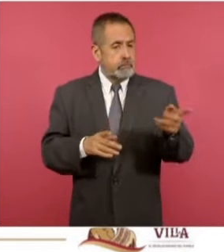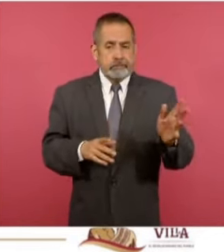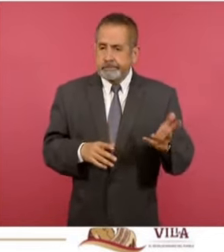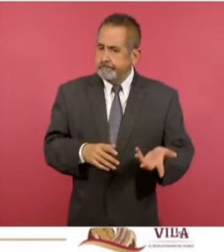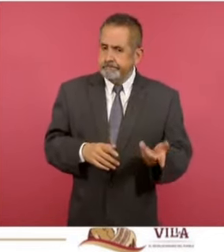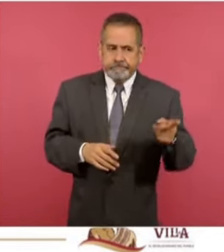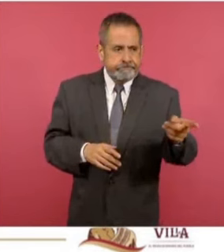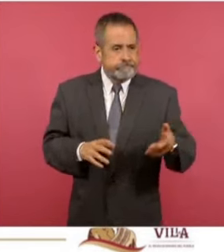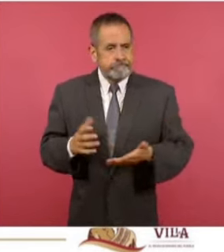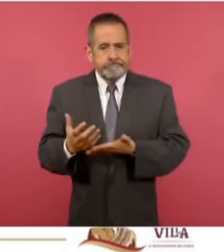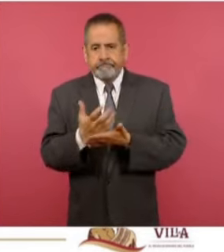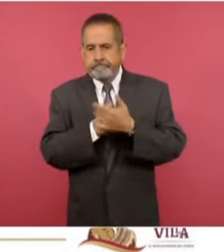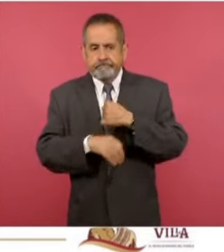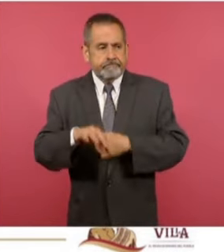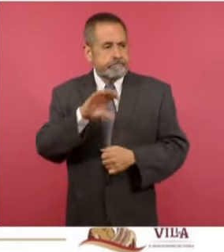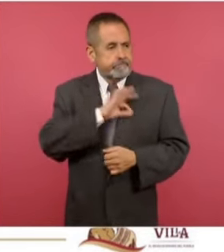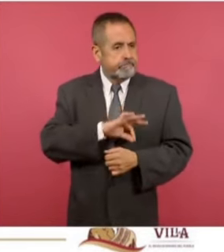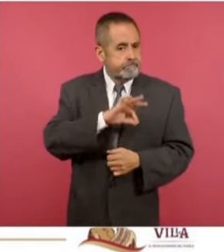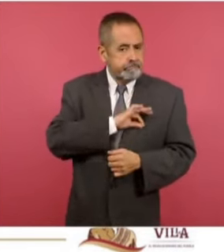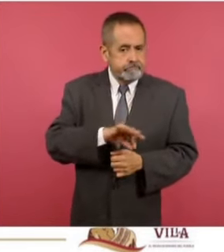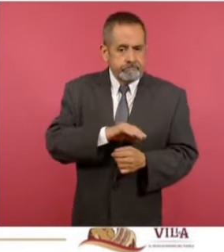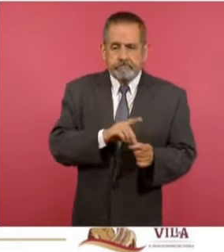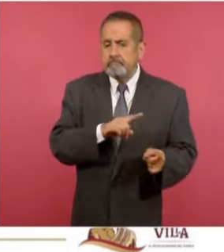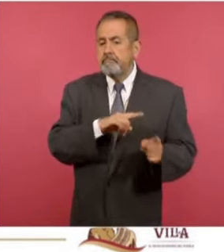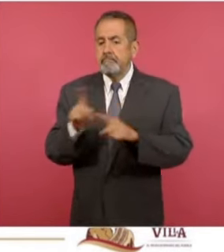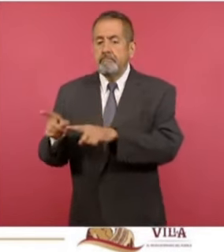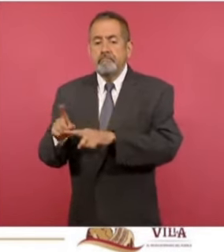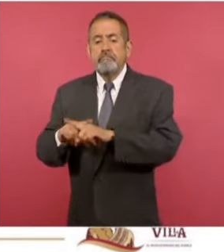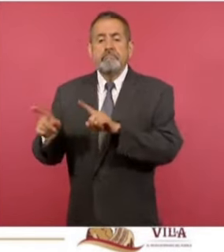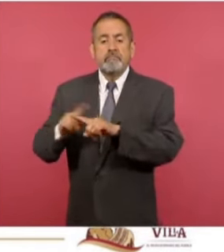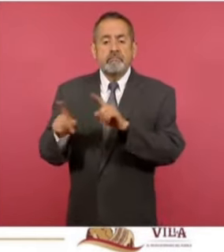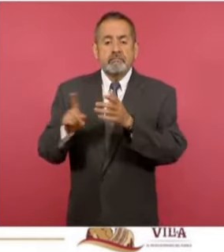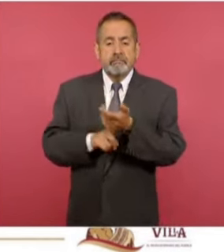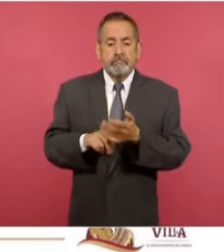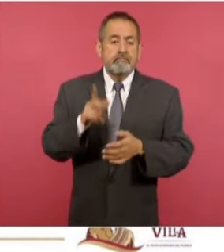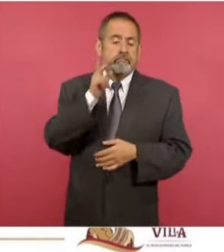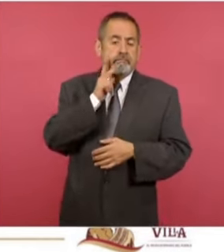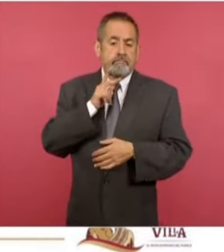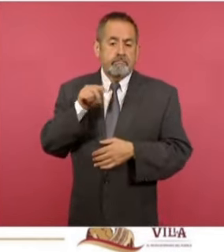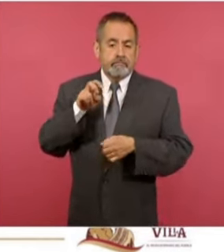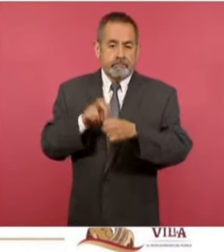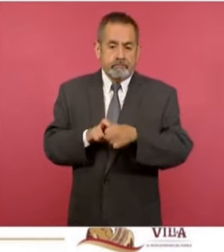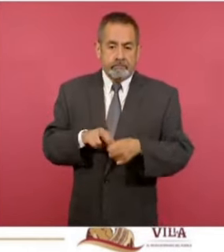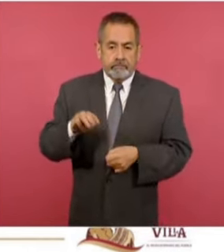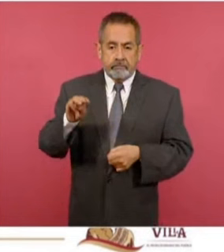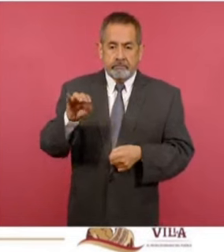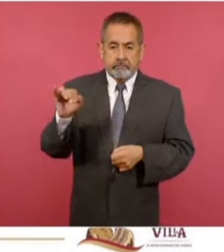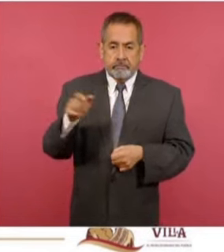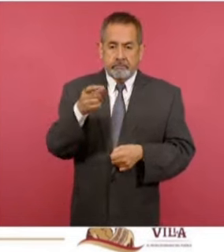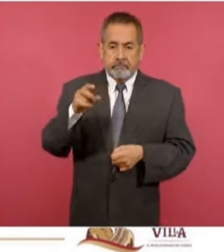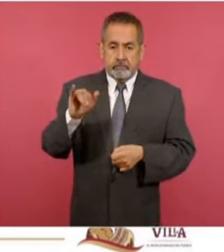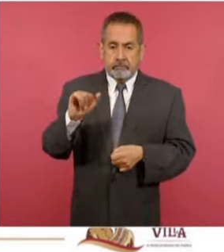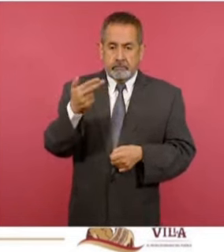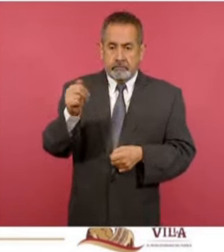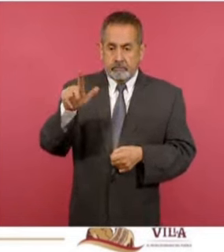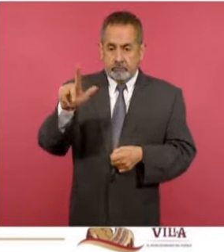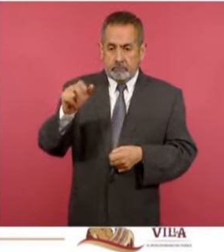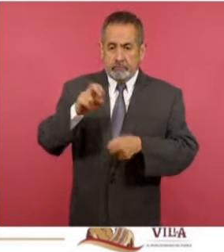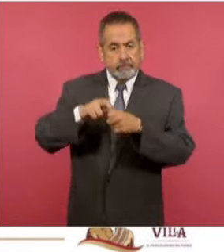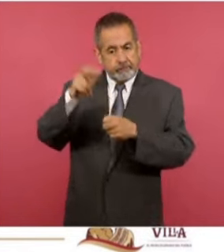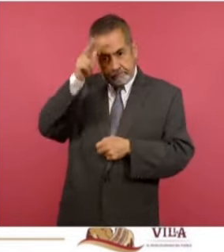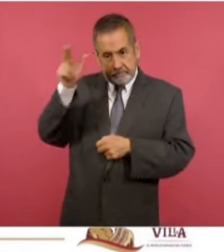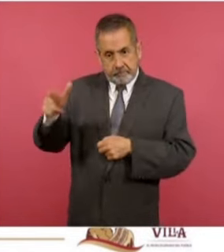angelitos de Arco, comparado con los 15 centavos de franquicia Pemex en Miquiaguala,